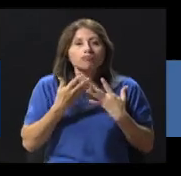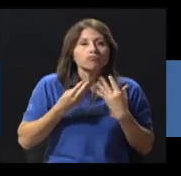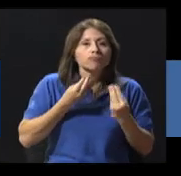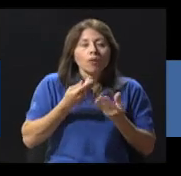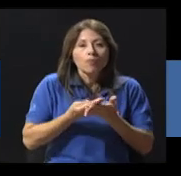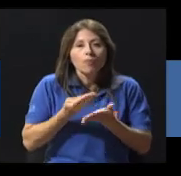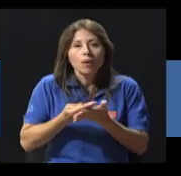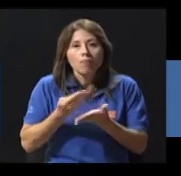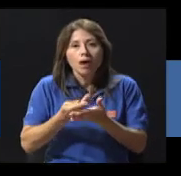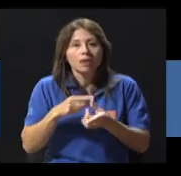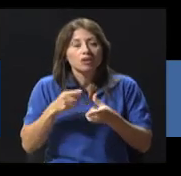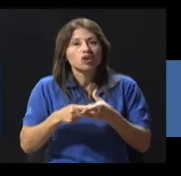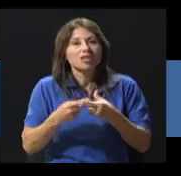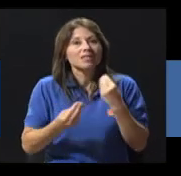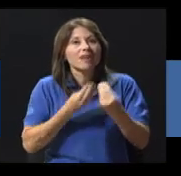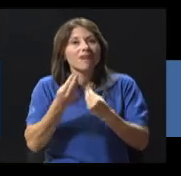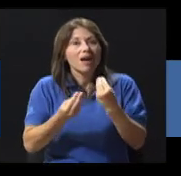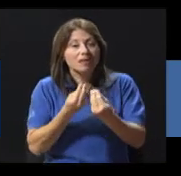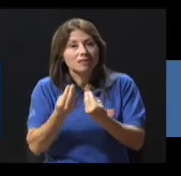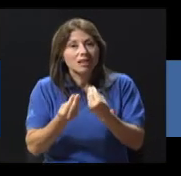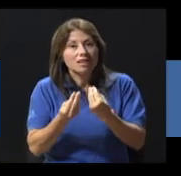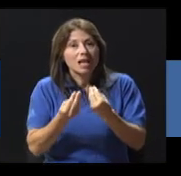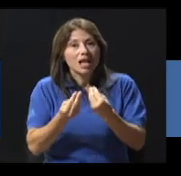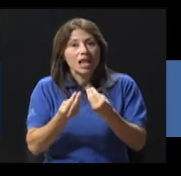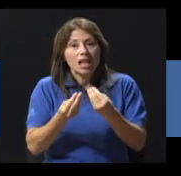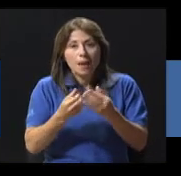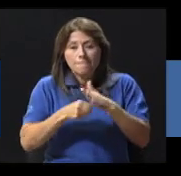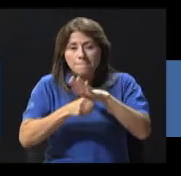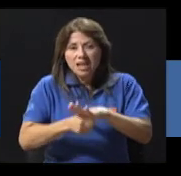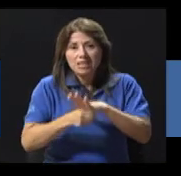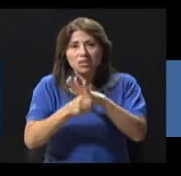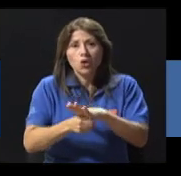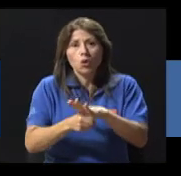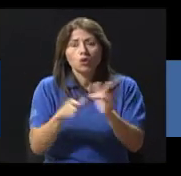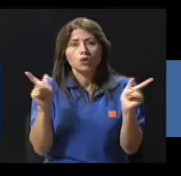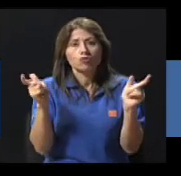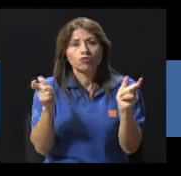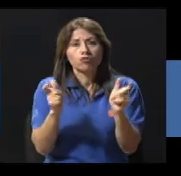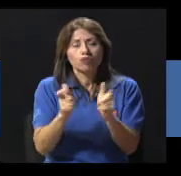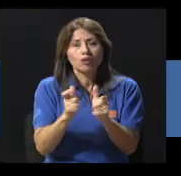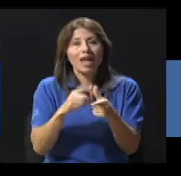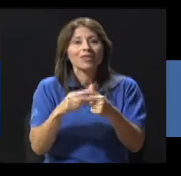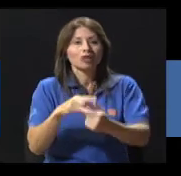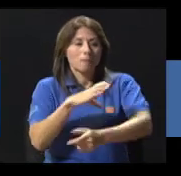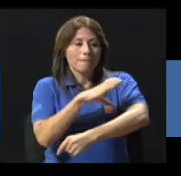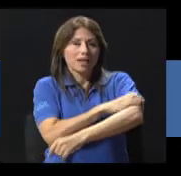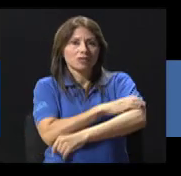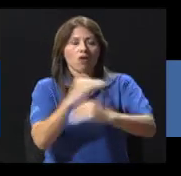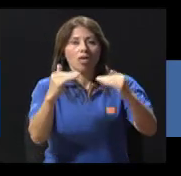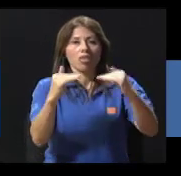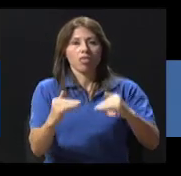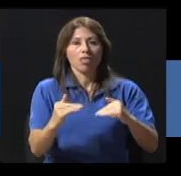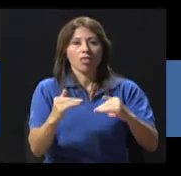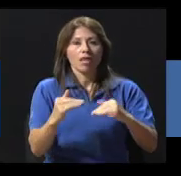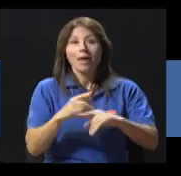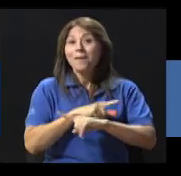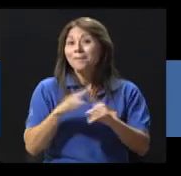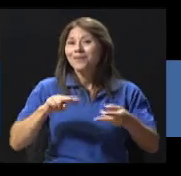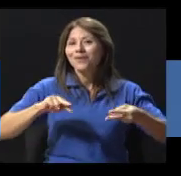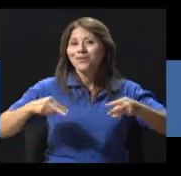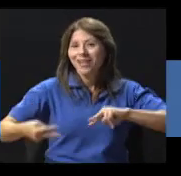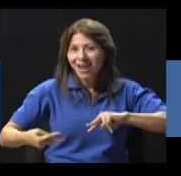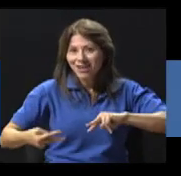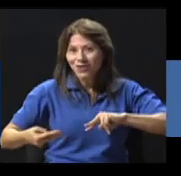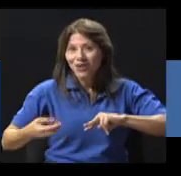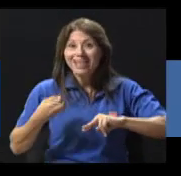arterias entonces la presión se va para abajo. Por el contrario, si el volumen sanguíneo dentro de las arterias aumenta, uno esperaría que la